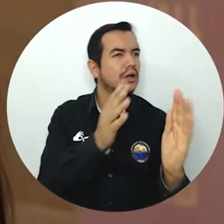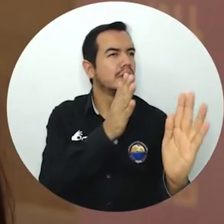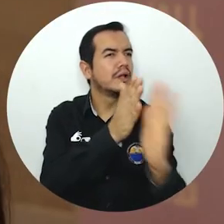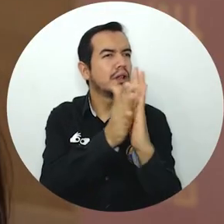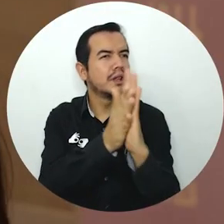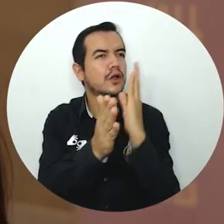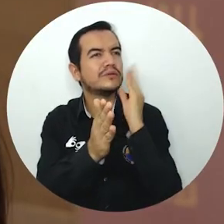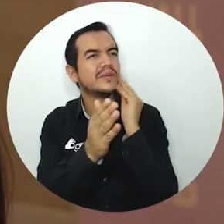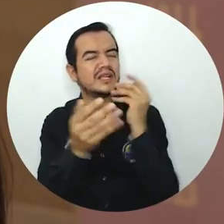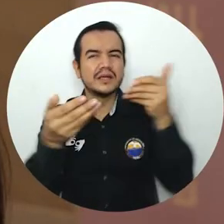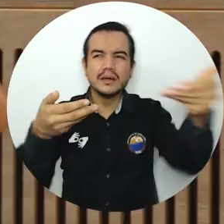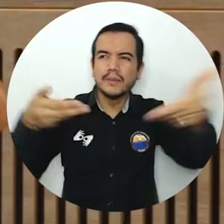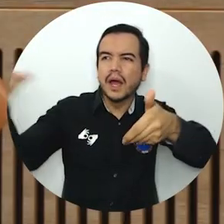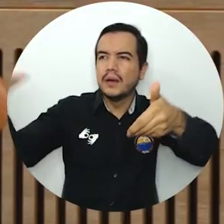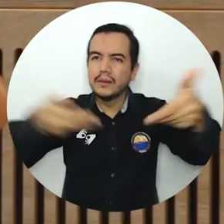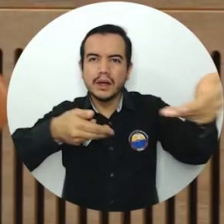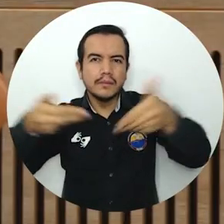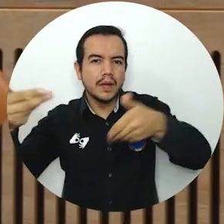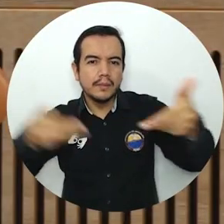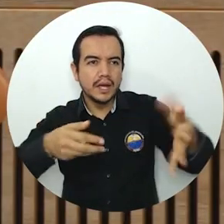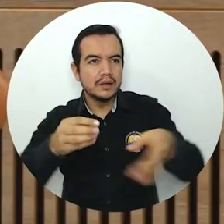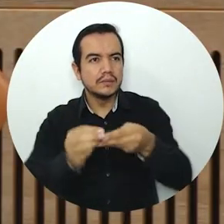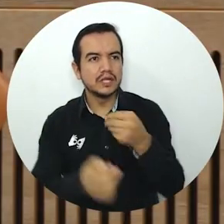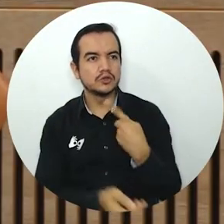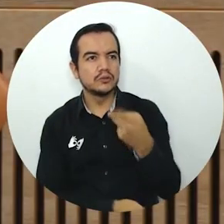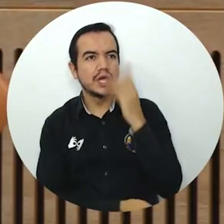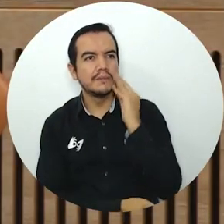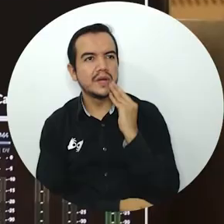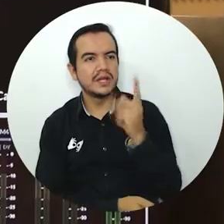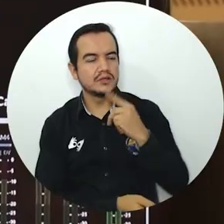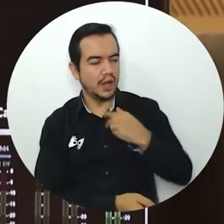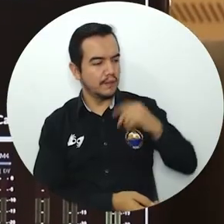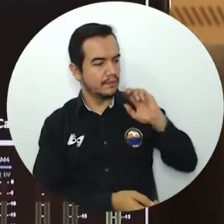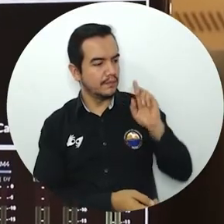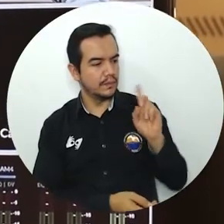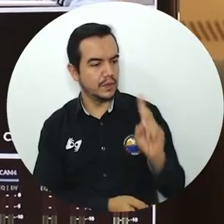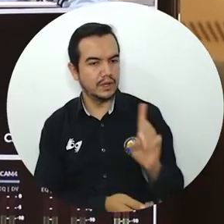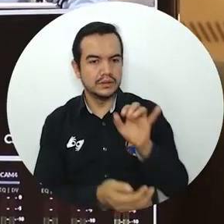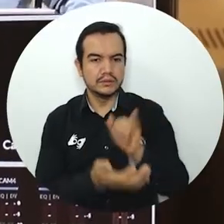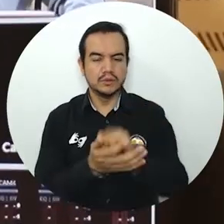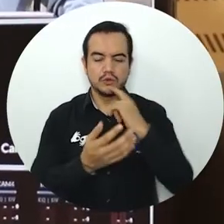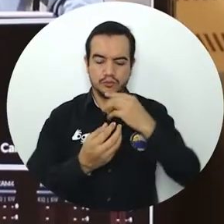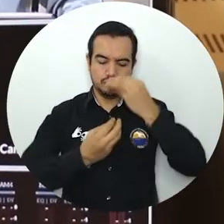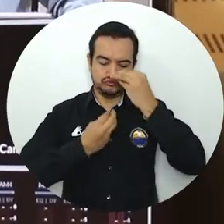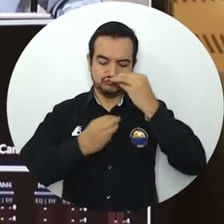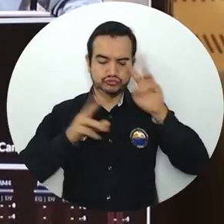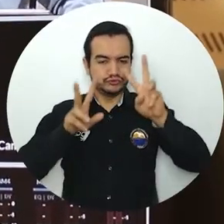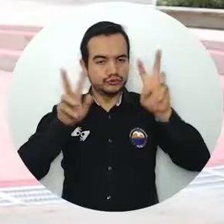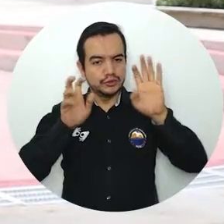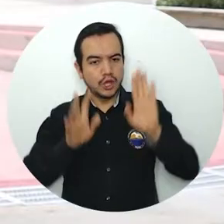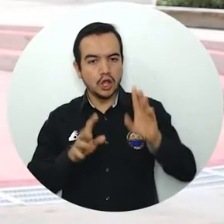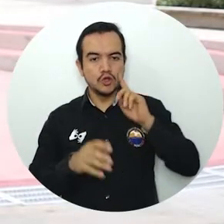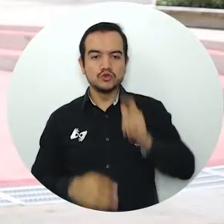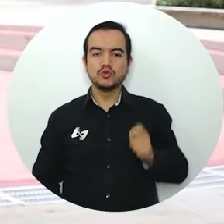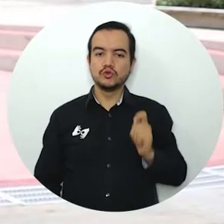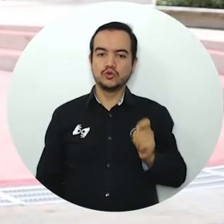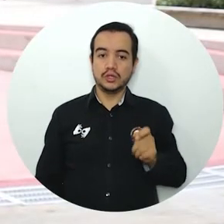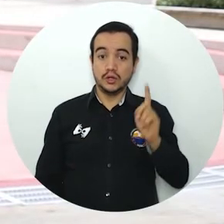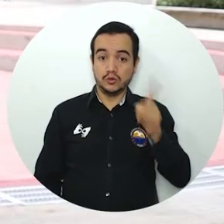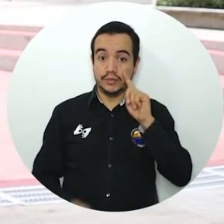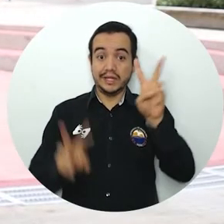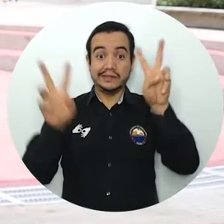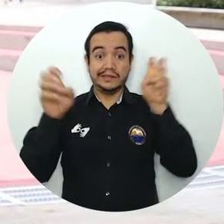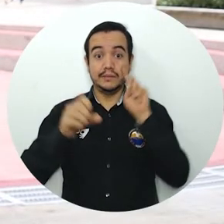experiencias, sus resultados de aprendizaje, pero sobre todo las lecciones aprendidas que se han venido desarrollando en la formación jurídica y más